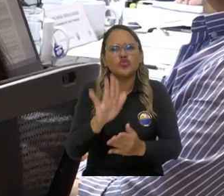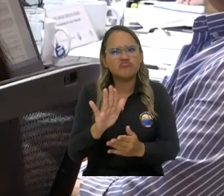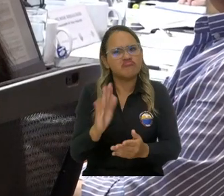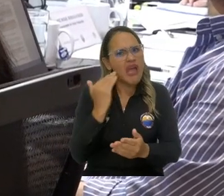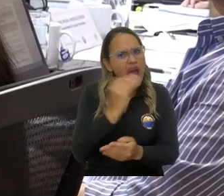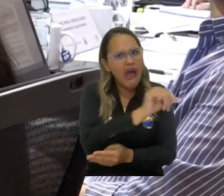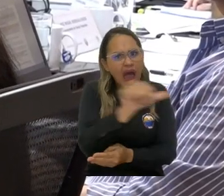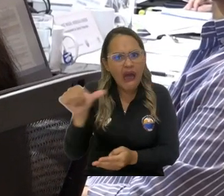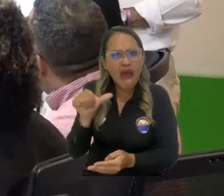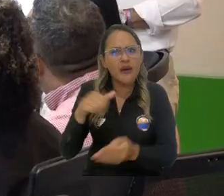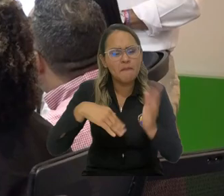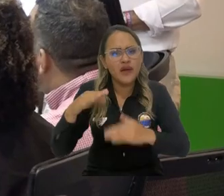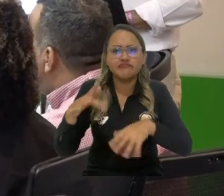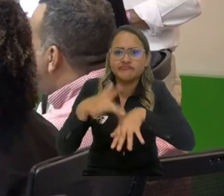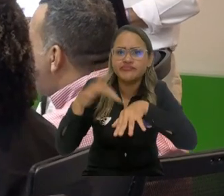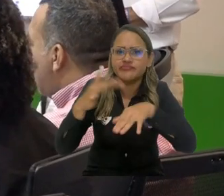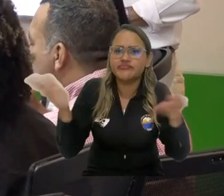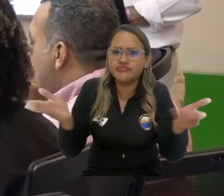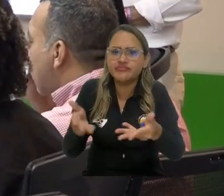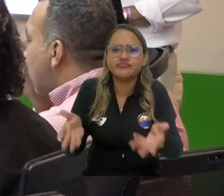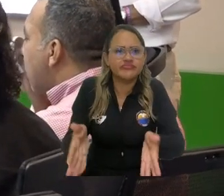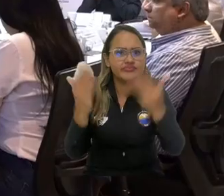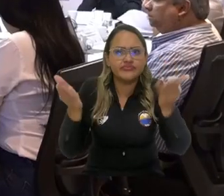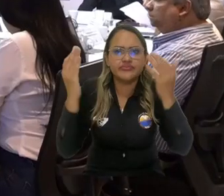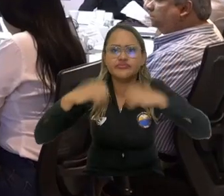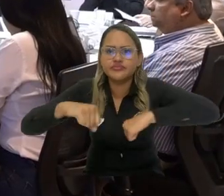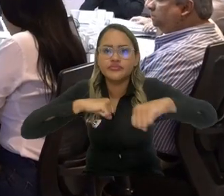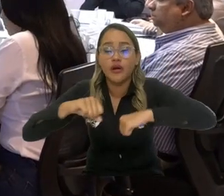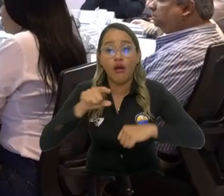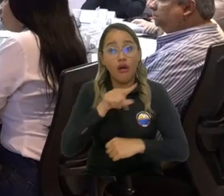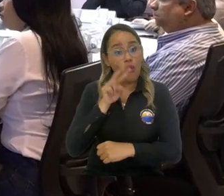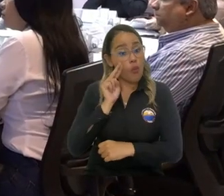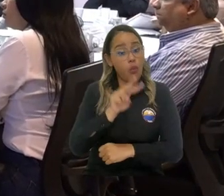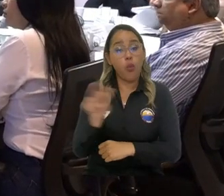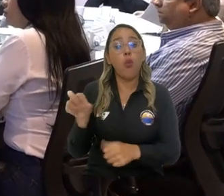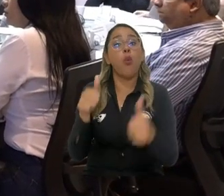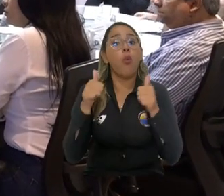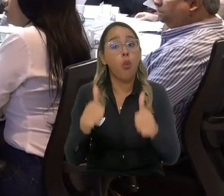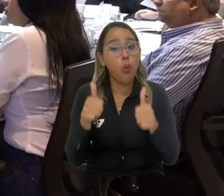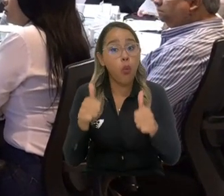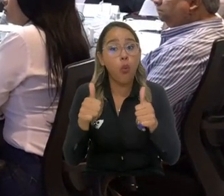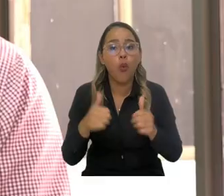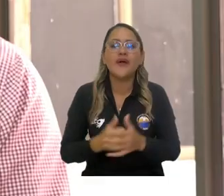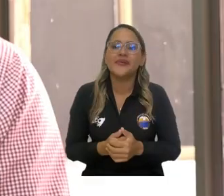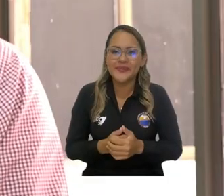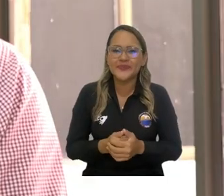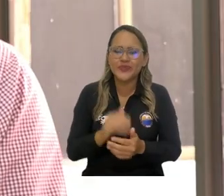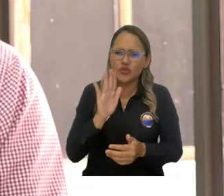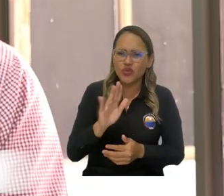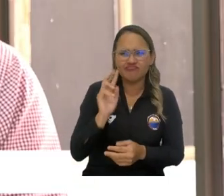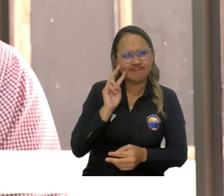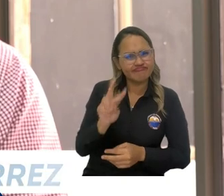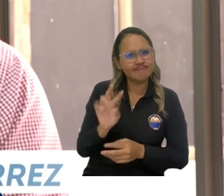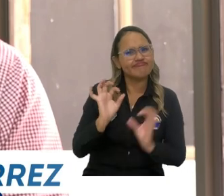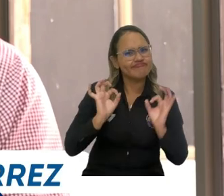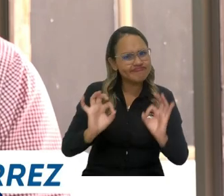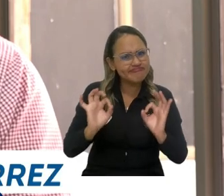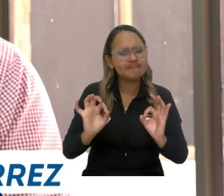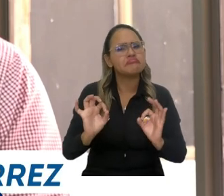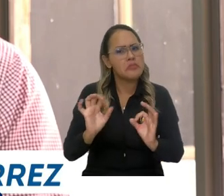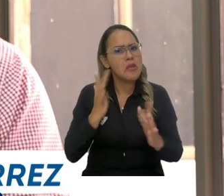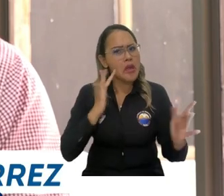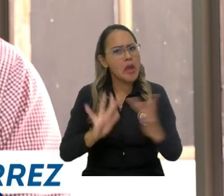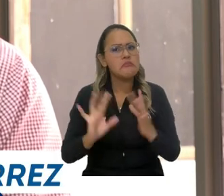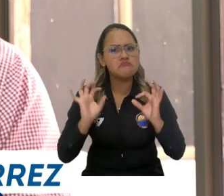académicos, son algunas de las positivas impresiones que le deja al nuevo presidente su primera sesión. Un manejo transparente, racional